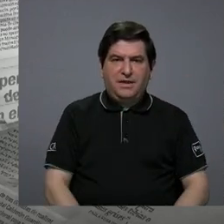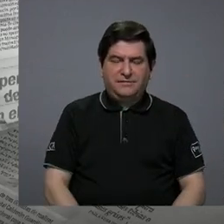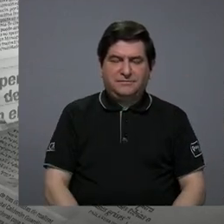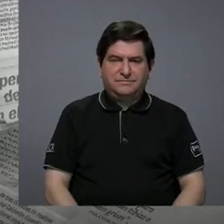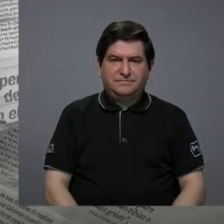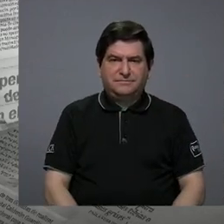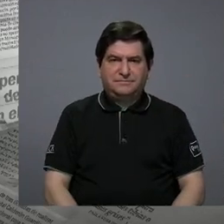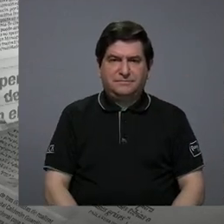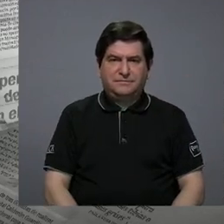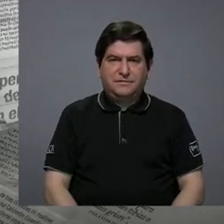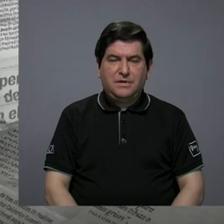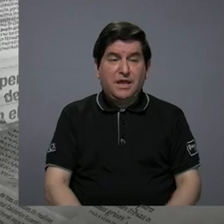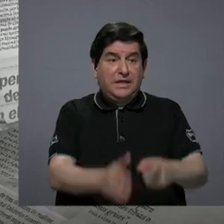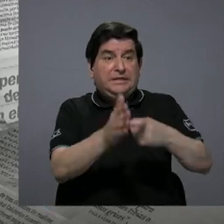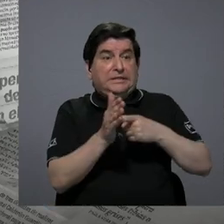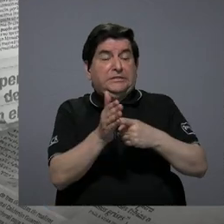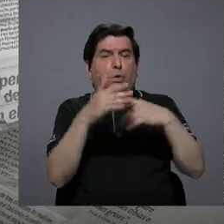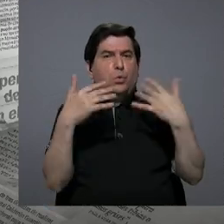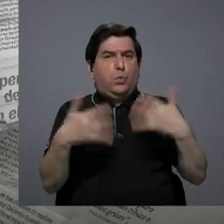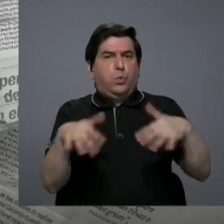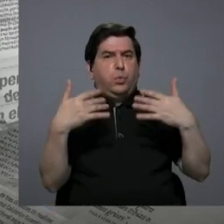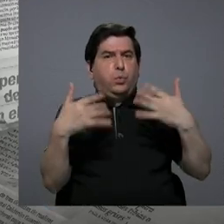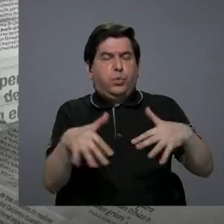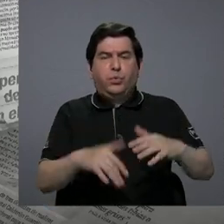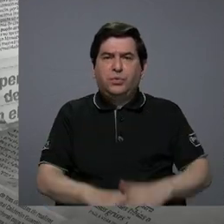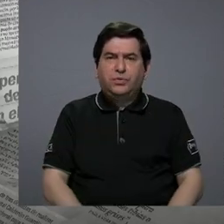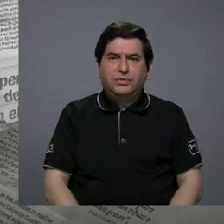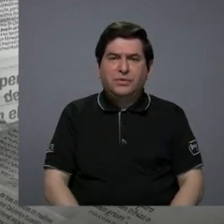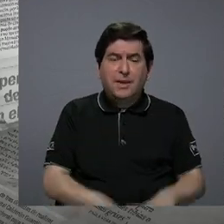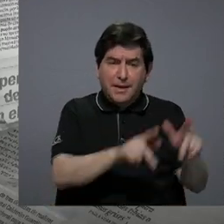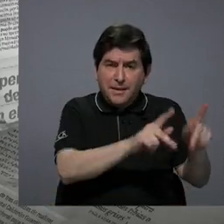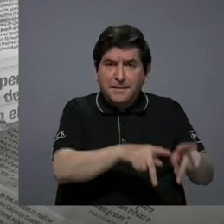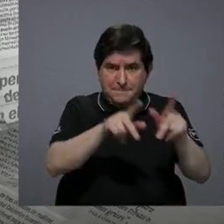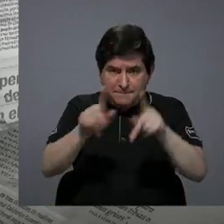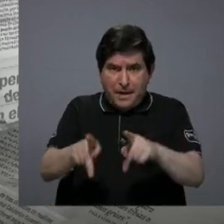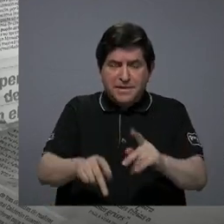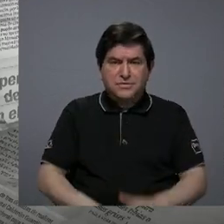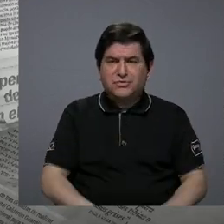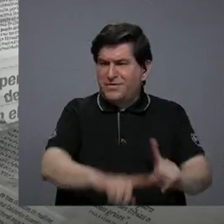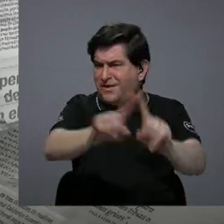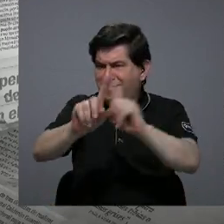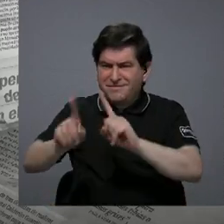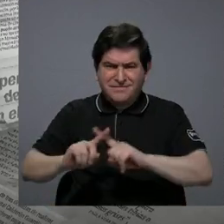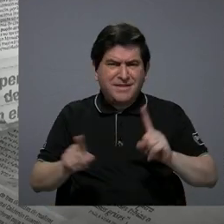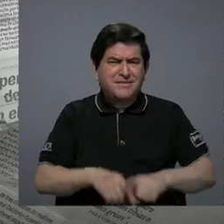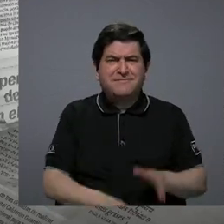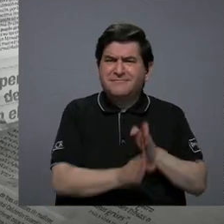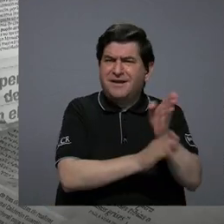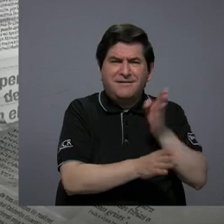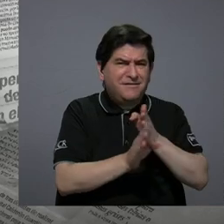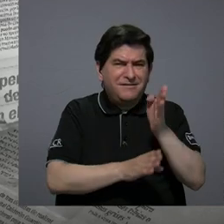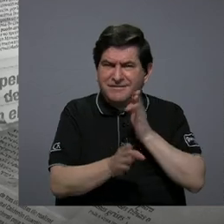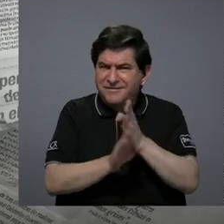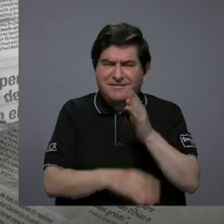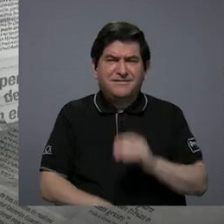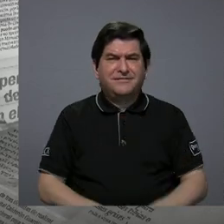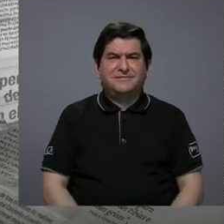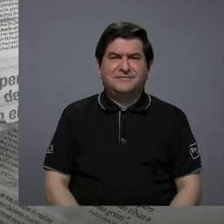una demanda pero excepcional de personas de diferentes carreras